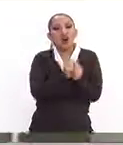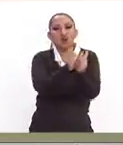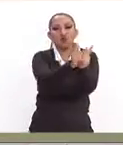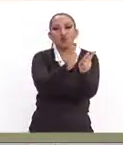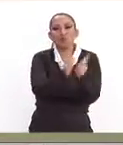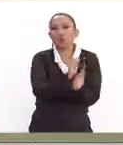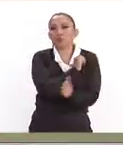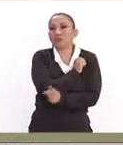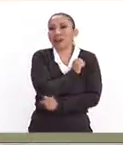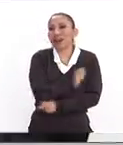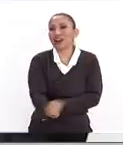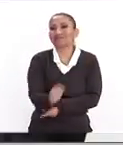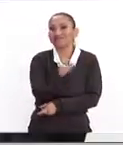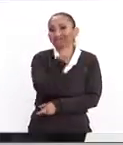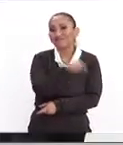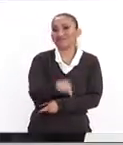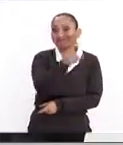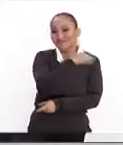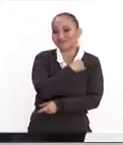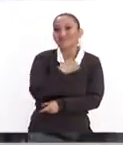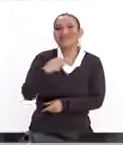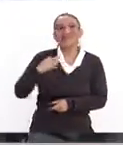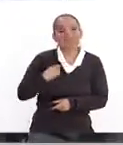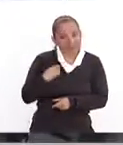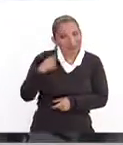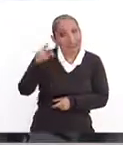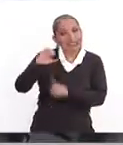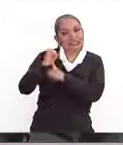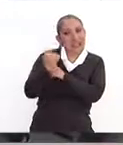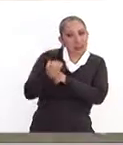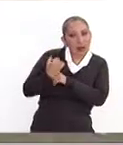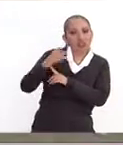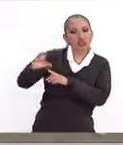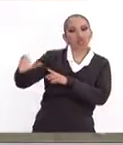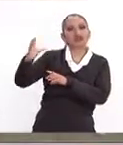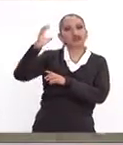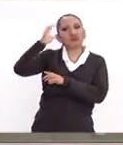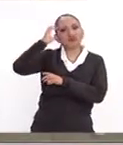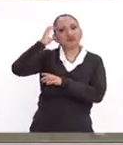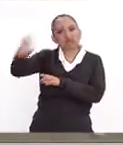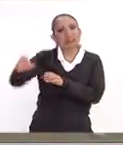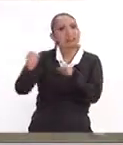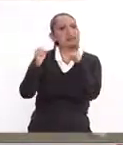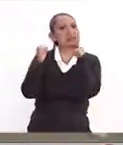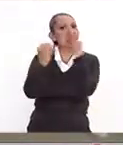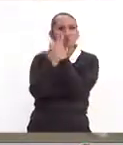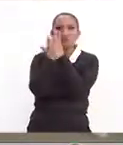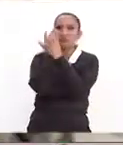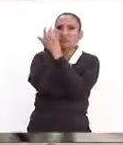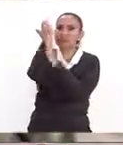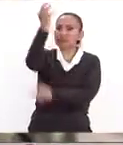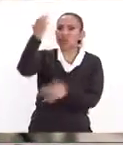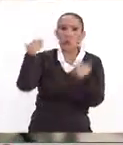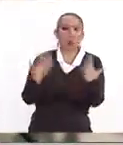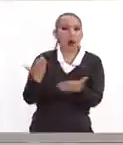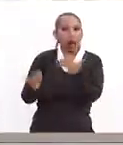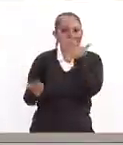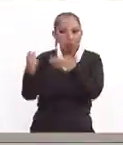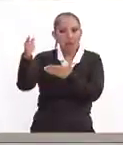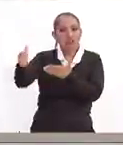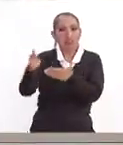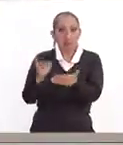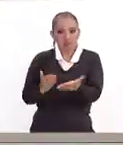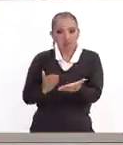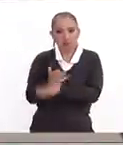con crimen organizado, con situaciones de delito, con violencia, incluso a veces con